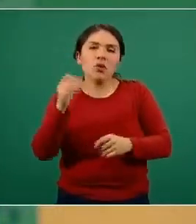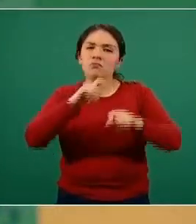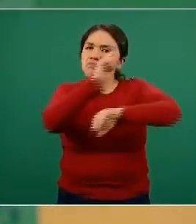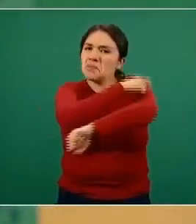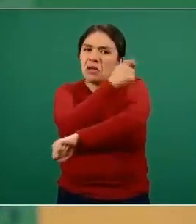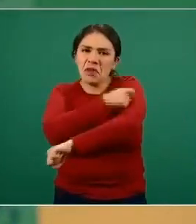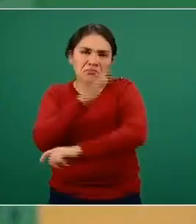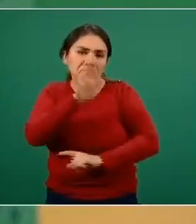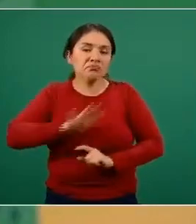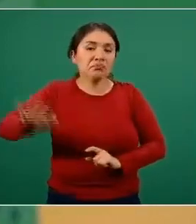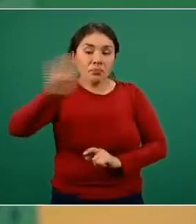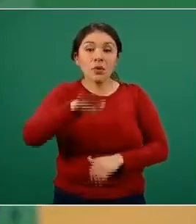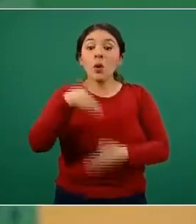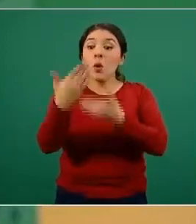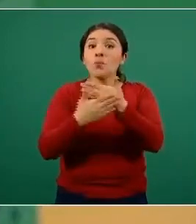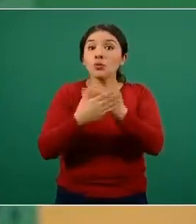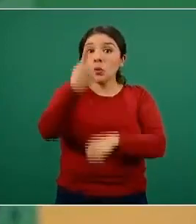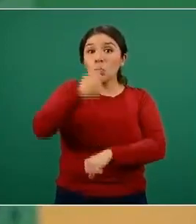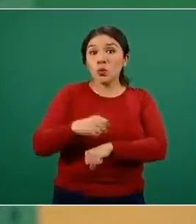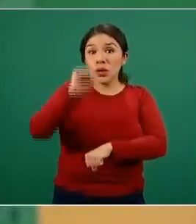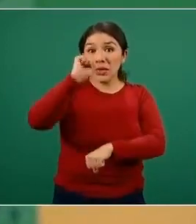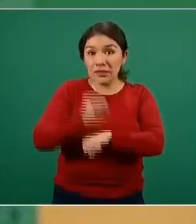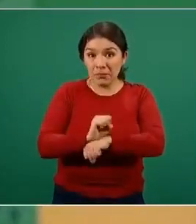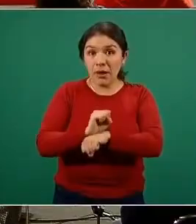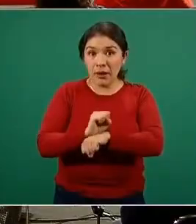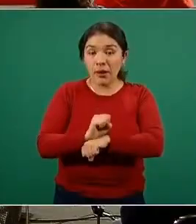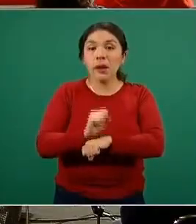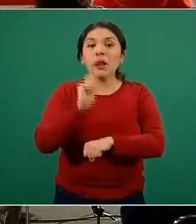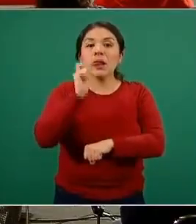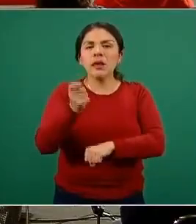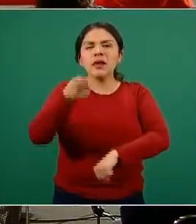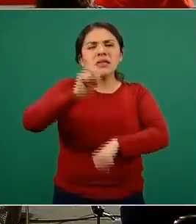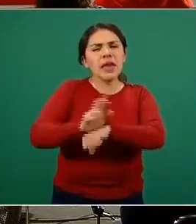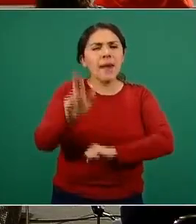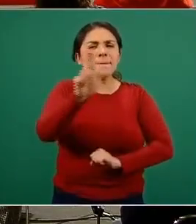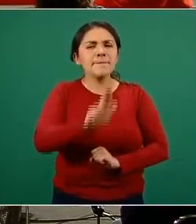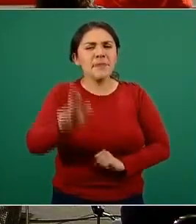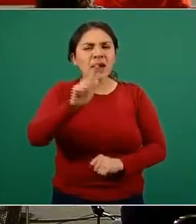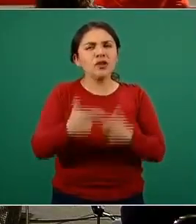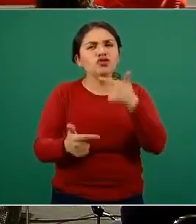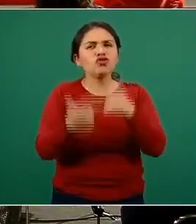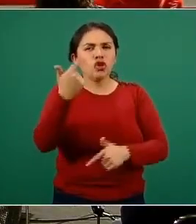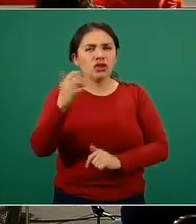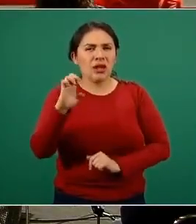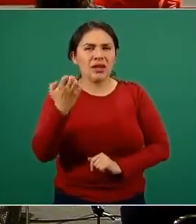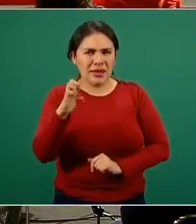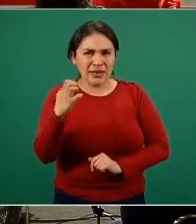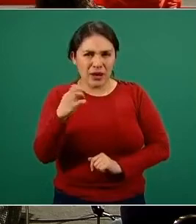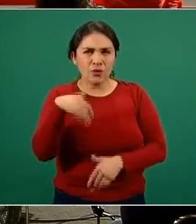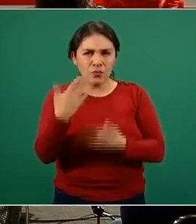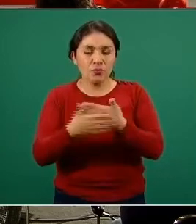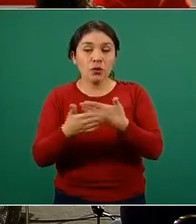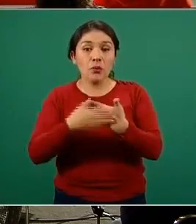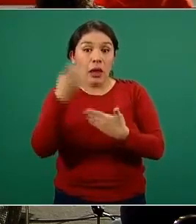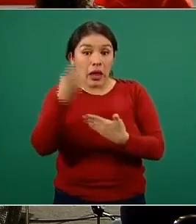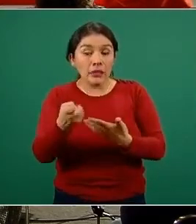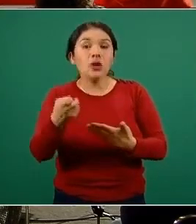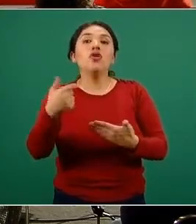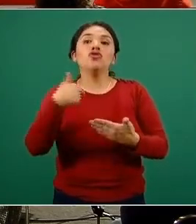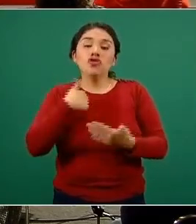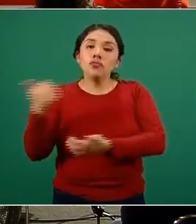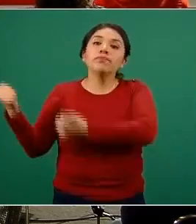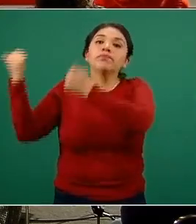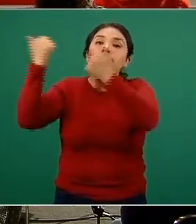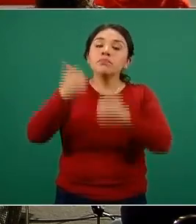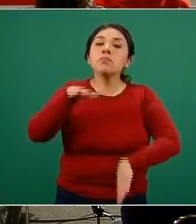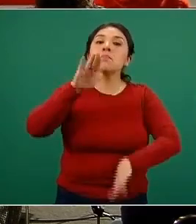Desde la próxima semana, el martes 12 de enero, estaremos recibiendo